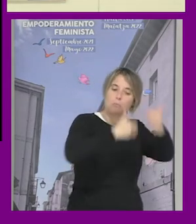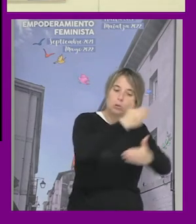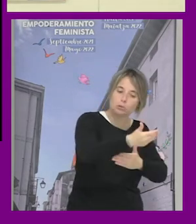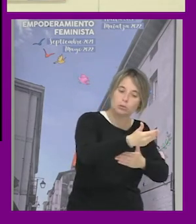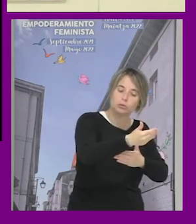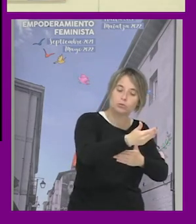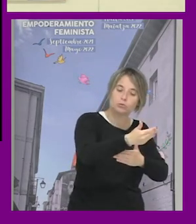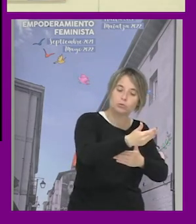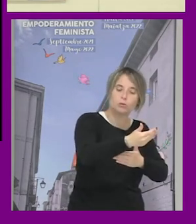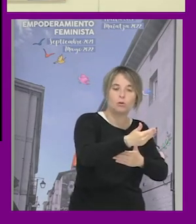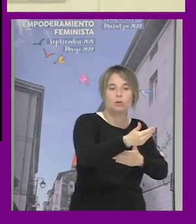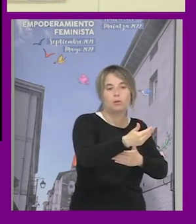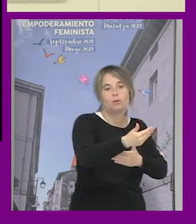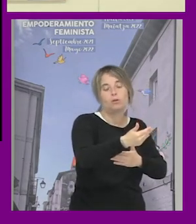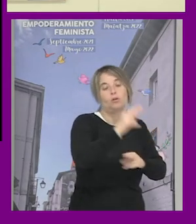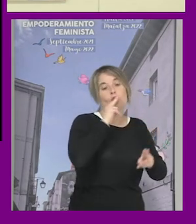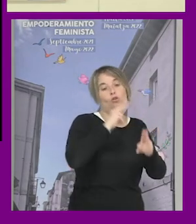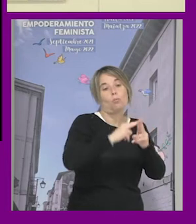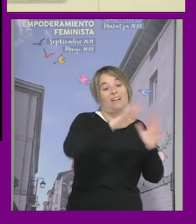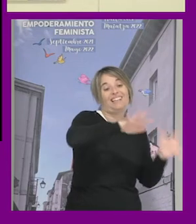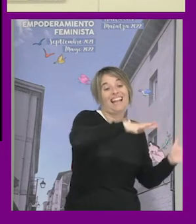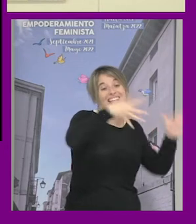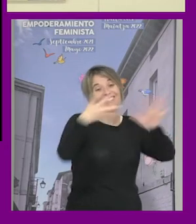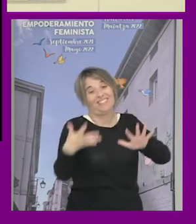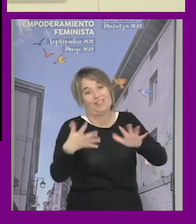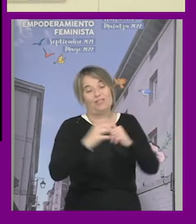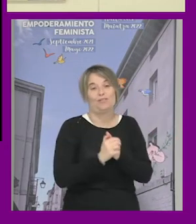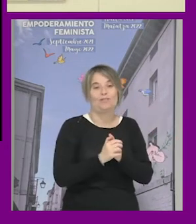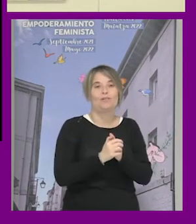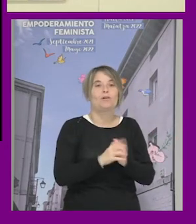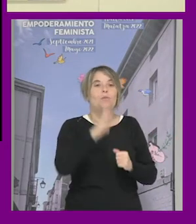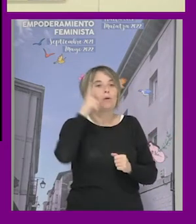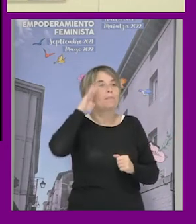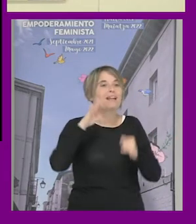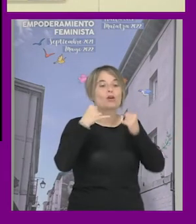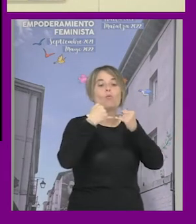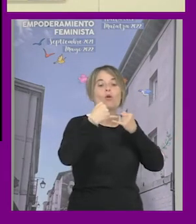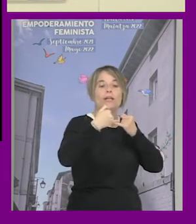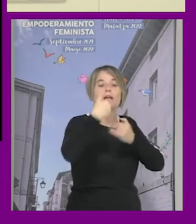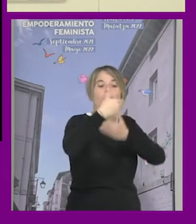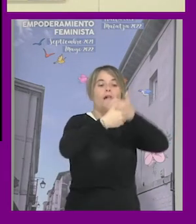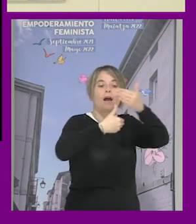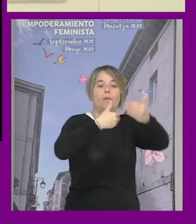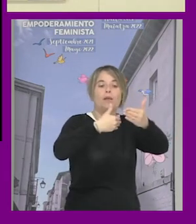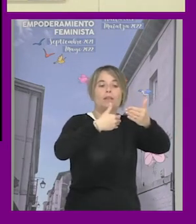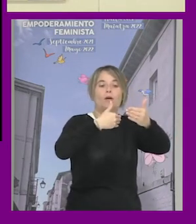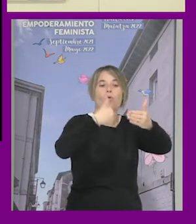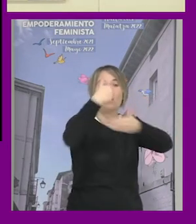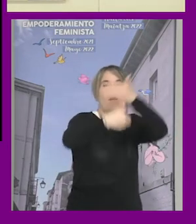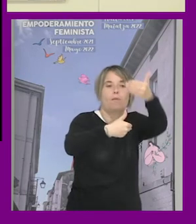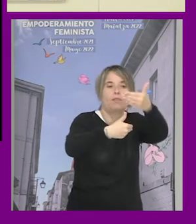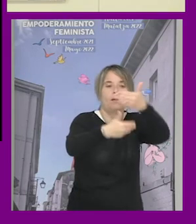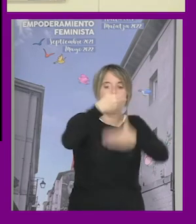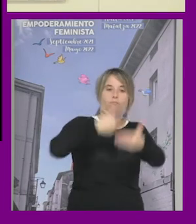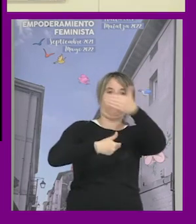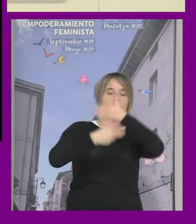creo que desacertadamente se llaman de transiciones porque sigue la lógica de que hay una línea y tú avanzas o retrocedes de esta línea y la